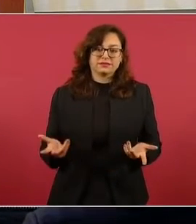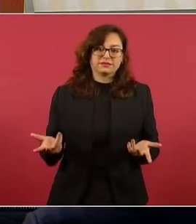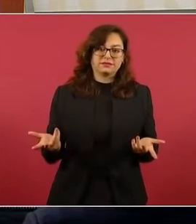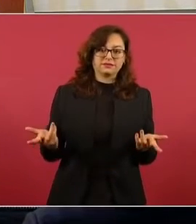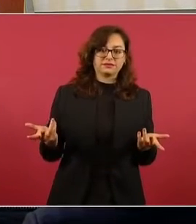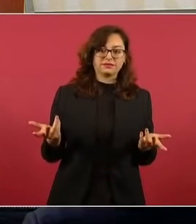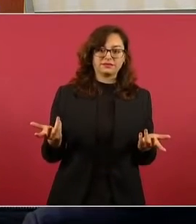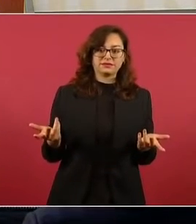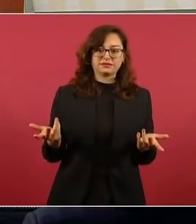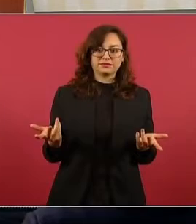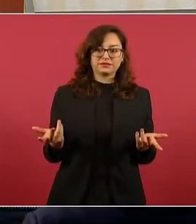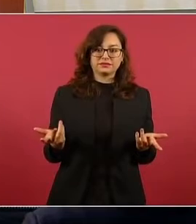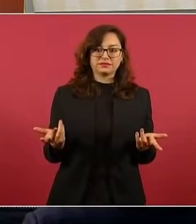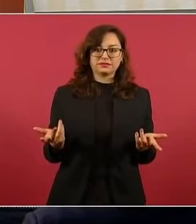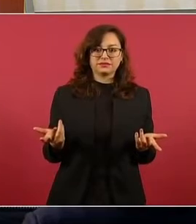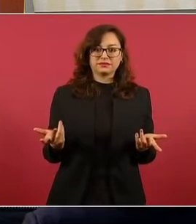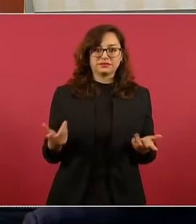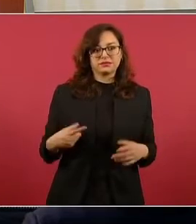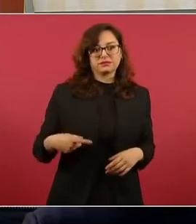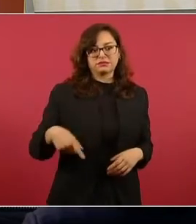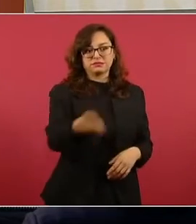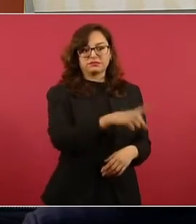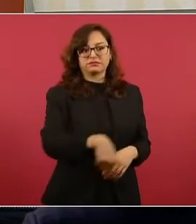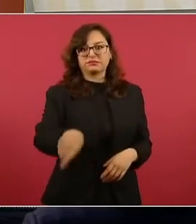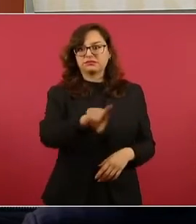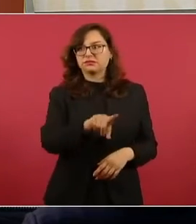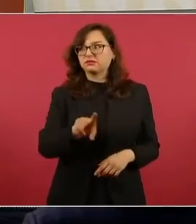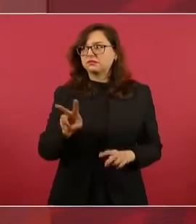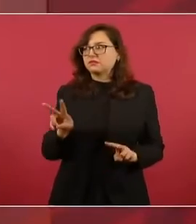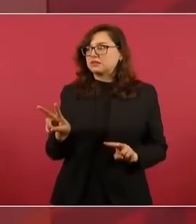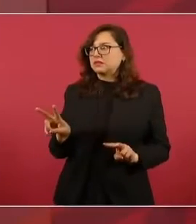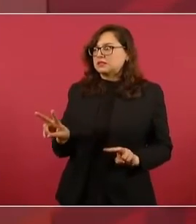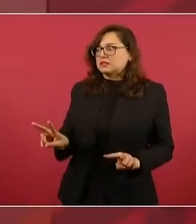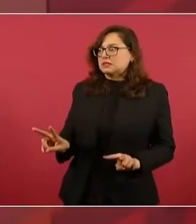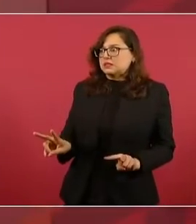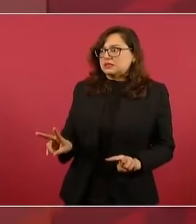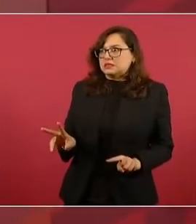Esto, claro que les molesta mucho que yo lo diga,